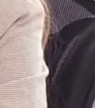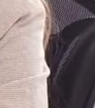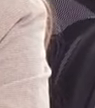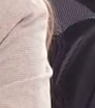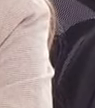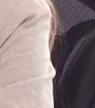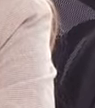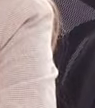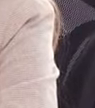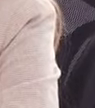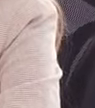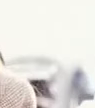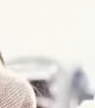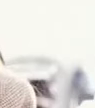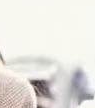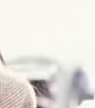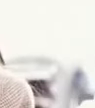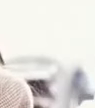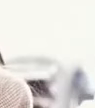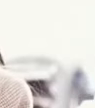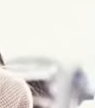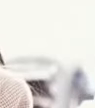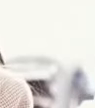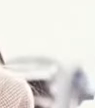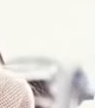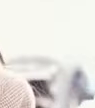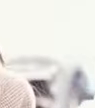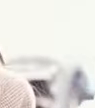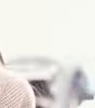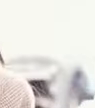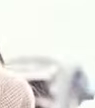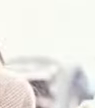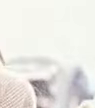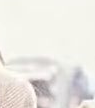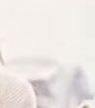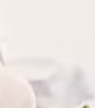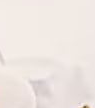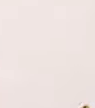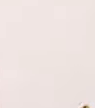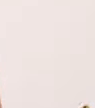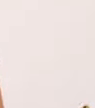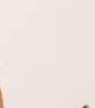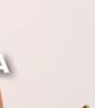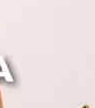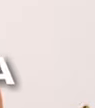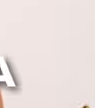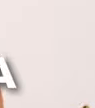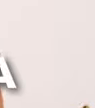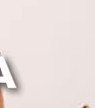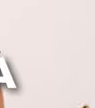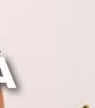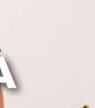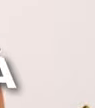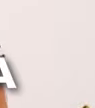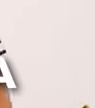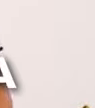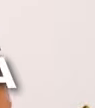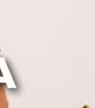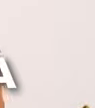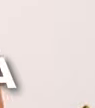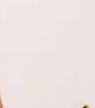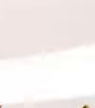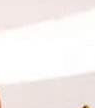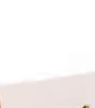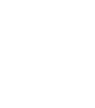línea está disponible a las 24 horas del día y los 7 días de la semana. Gobernación de Risaralda. Sentimiento de todos.